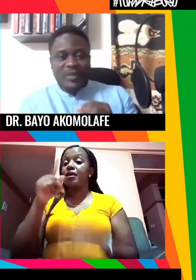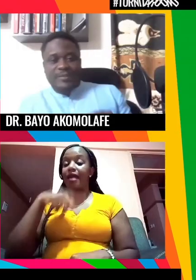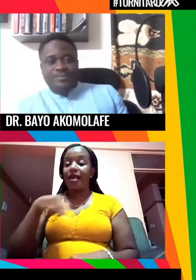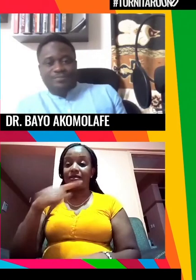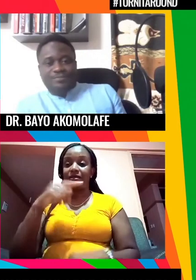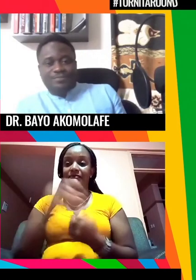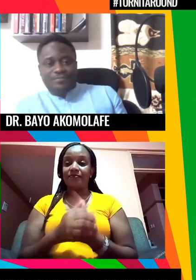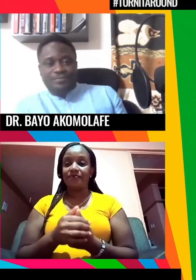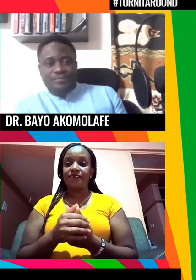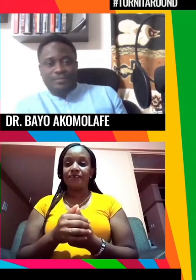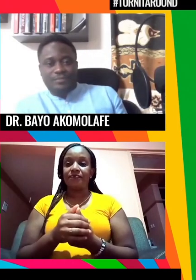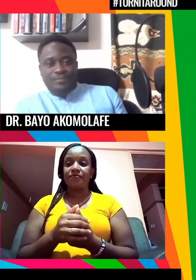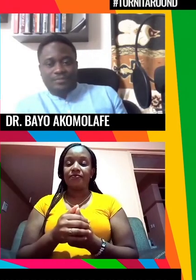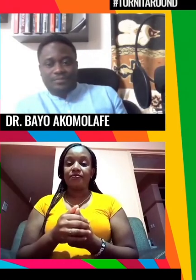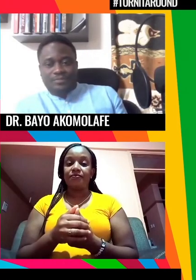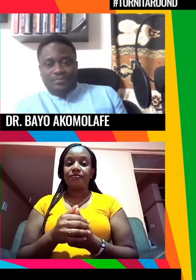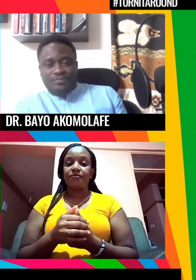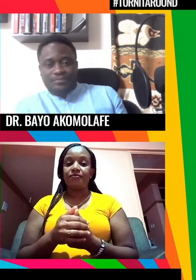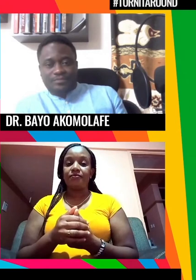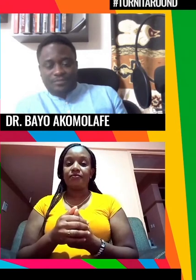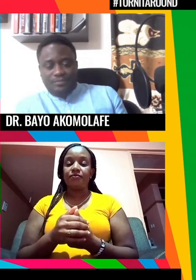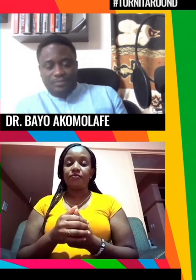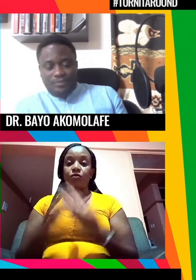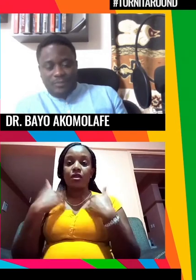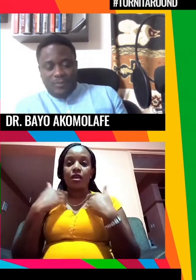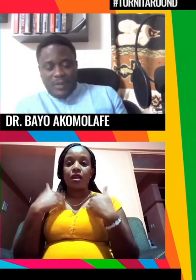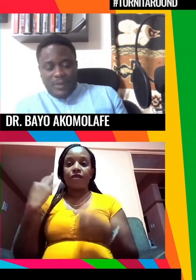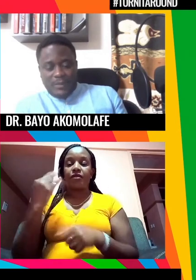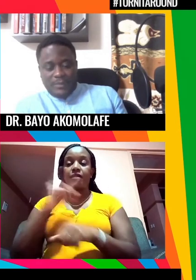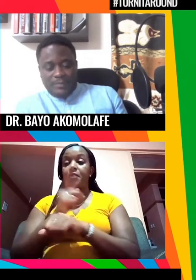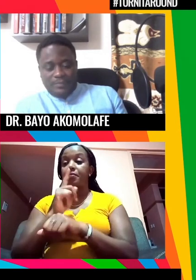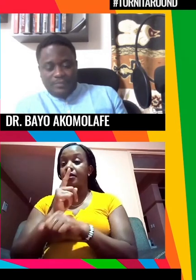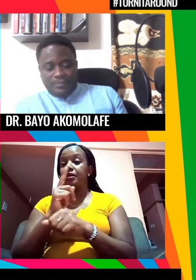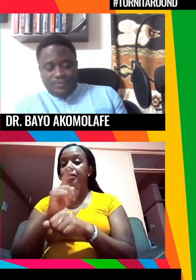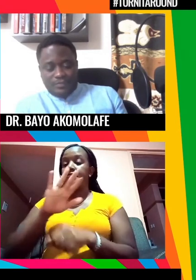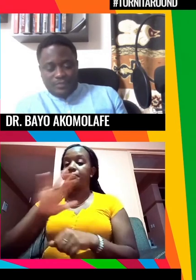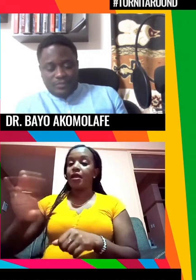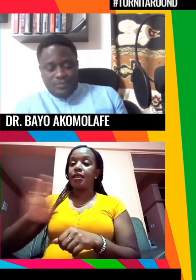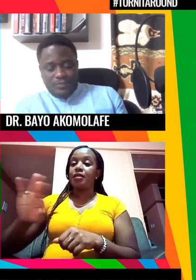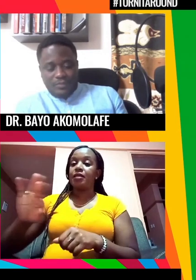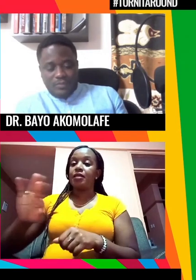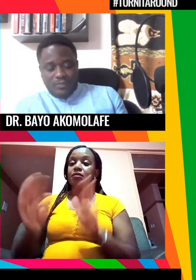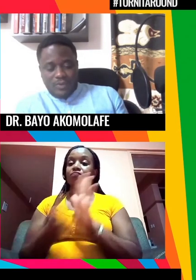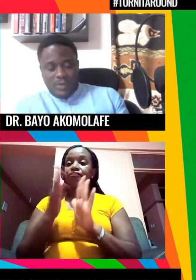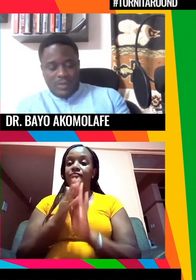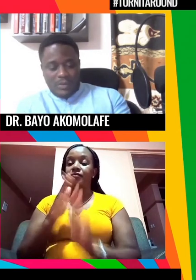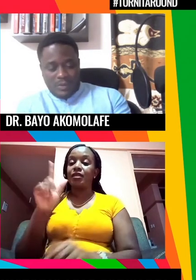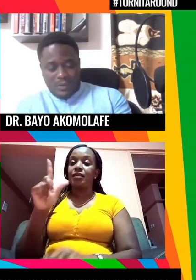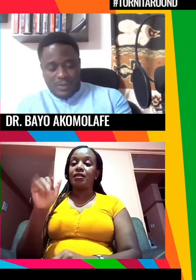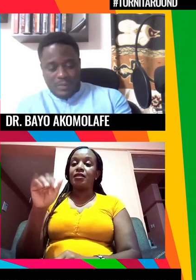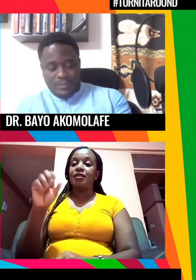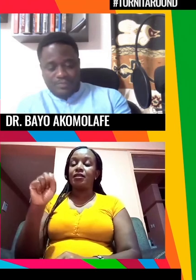gracias nos quedan unos tres minutos para terminar con lo cual Lisa vamos contigo y luego terminaremos